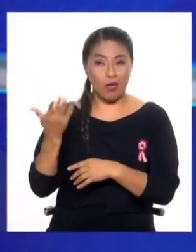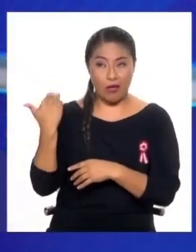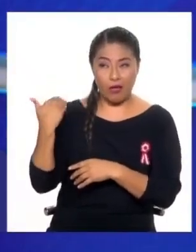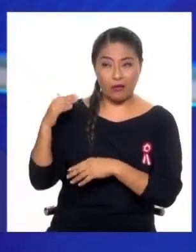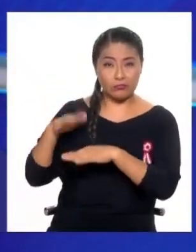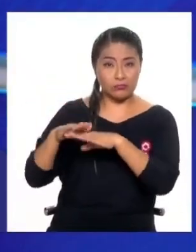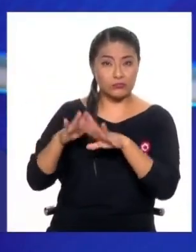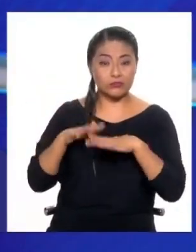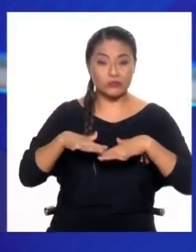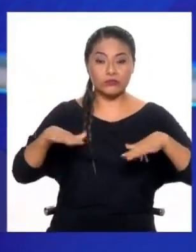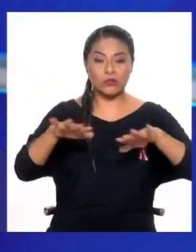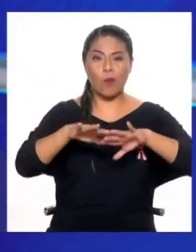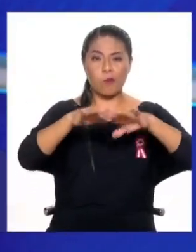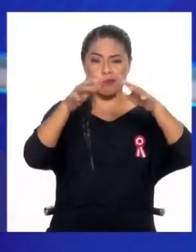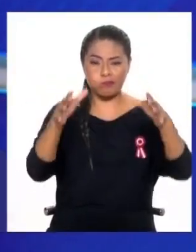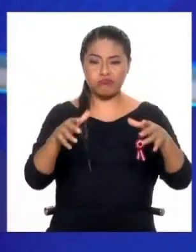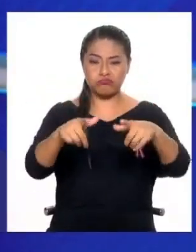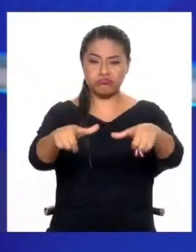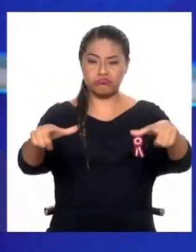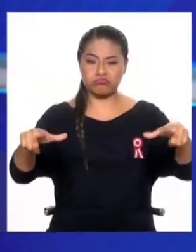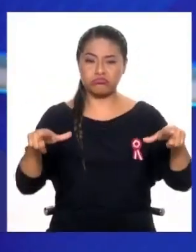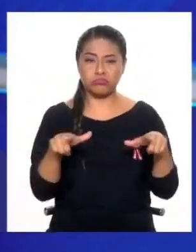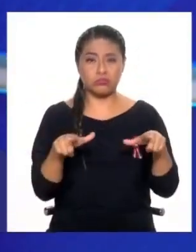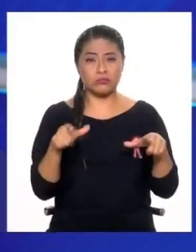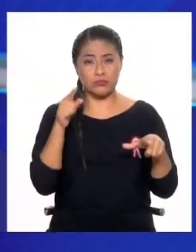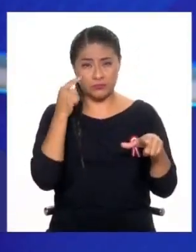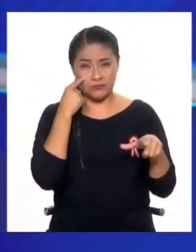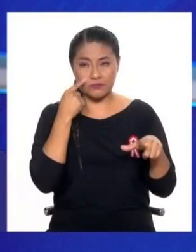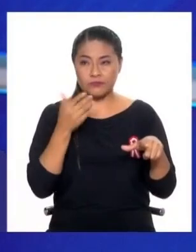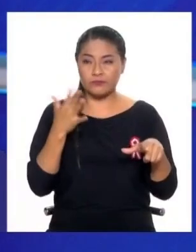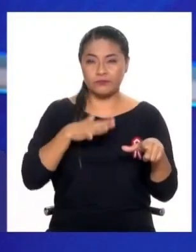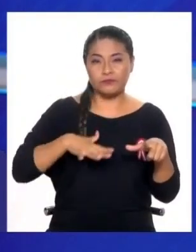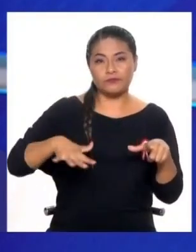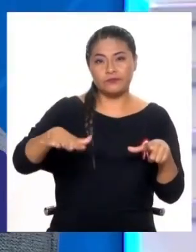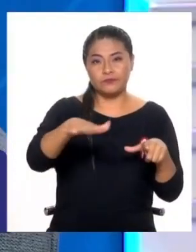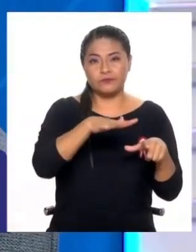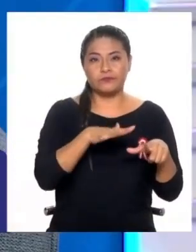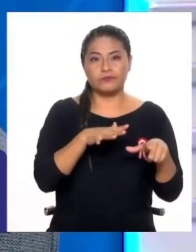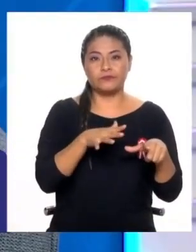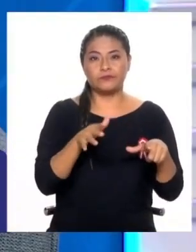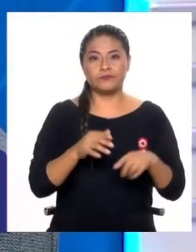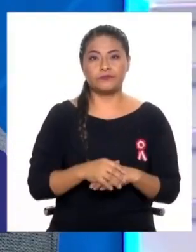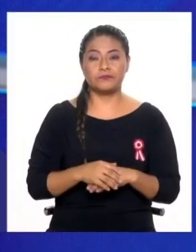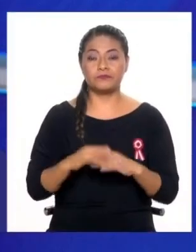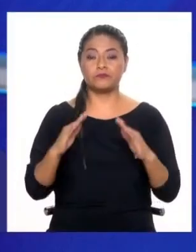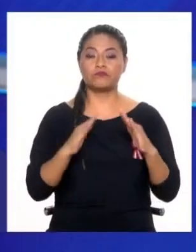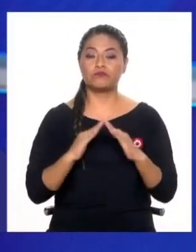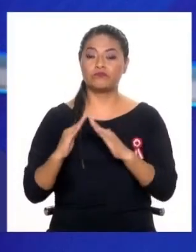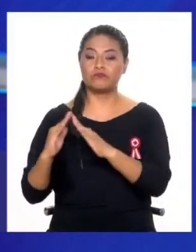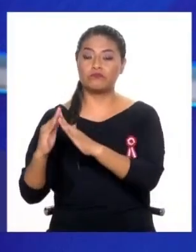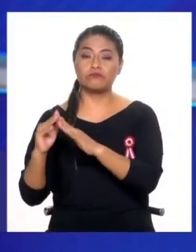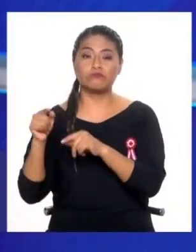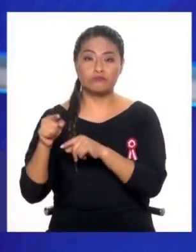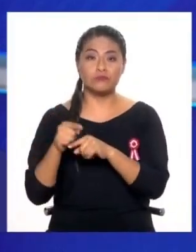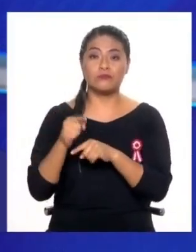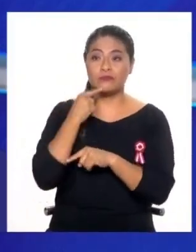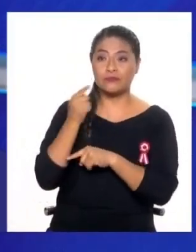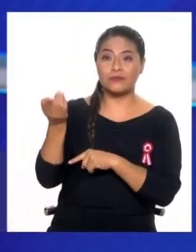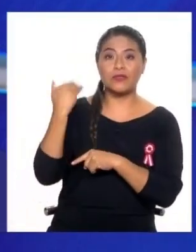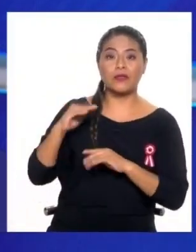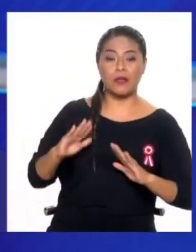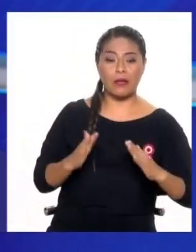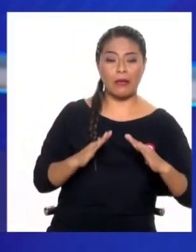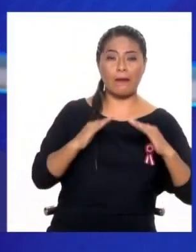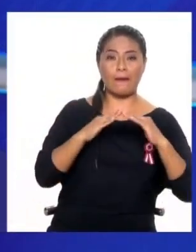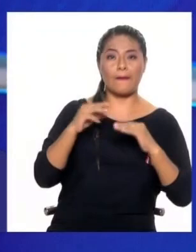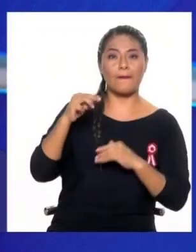encontrado, entre comillas, una urbanización en la zona, ¿no es cierto?, intangible de sitios arqueológicos. Así es. Pero no hay que ir muy lejos, hablaste, tú dijiste morro solar.